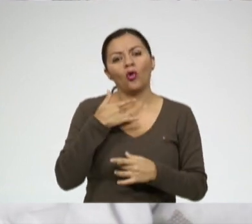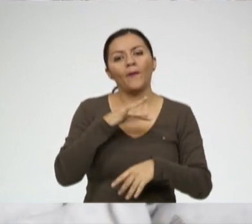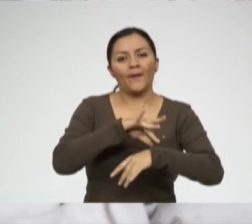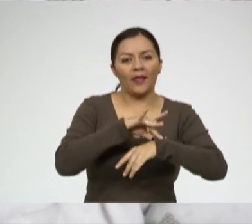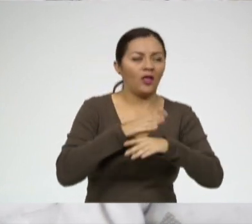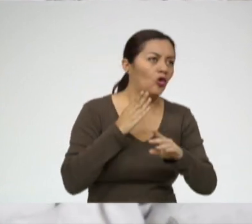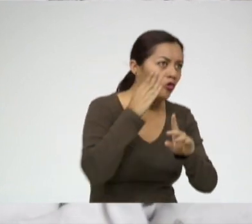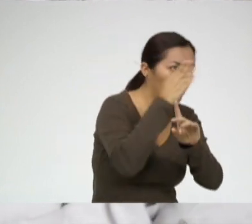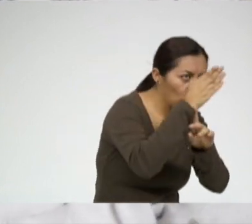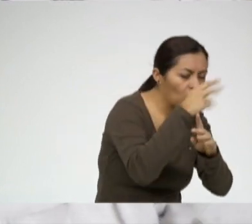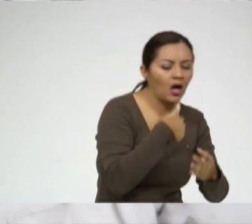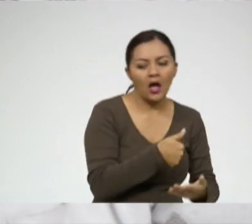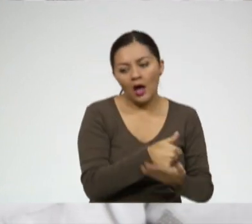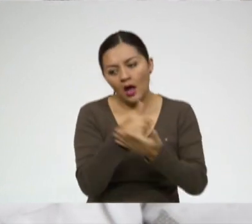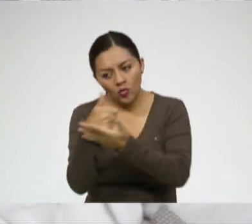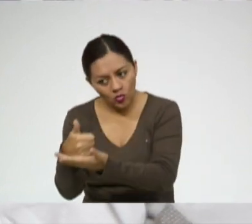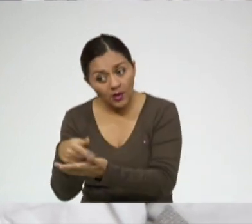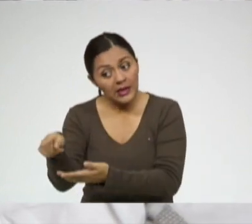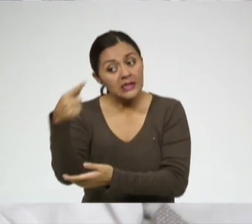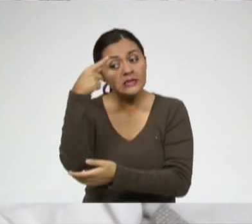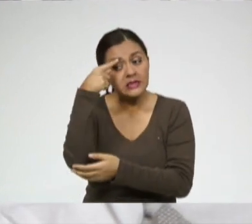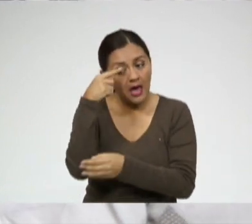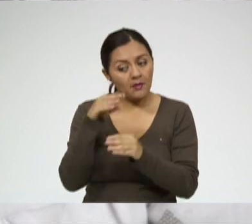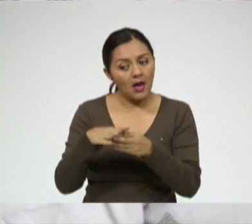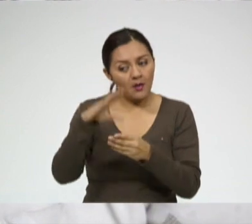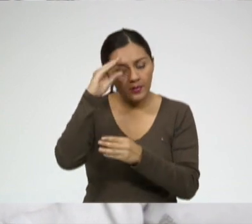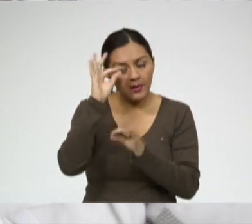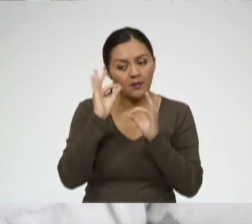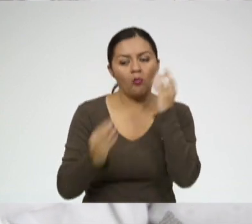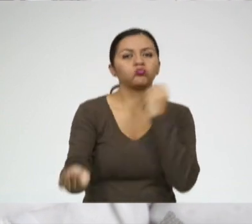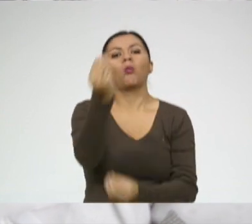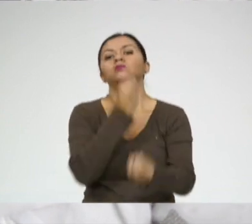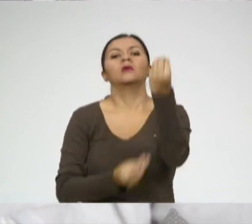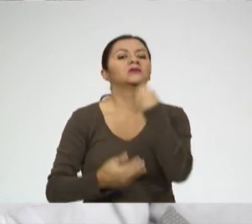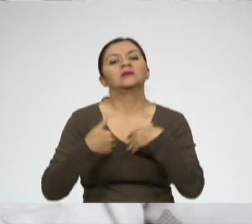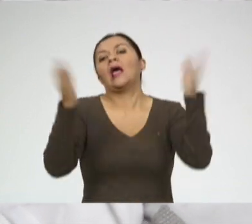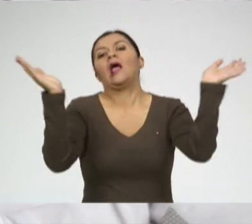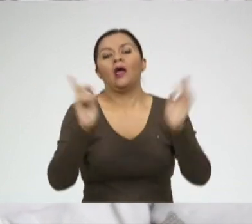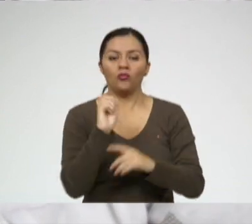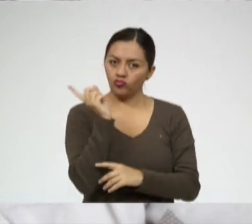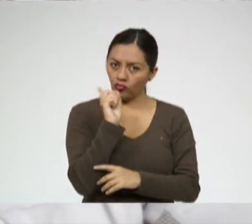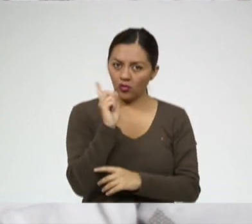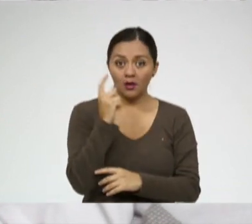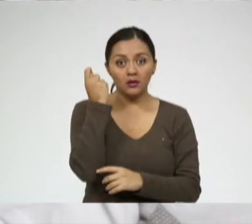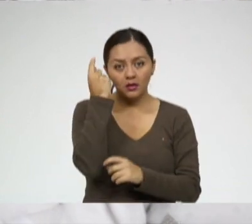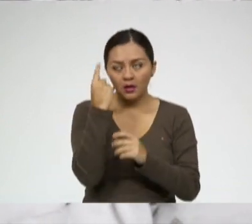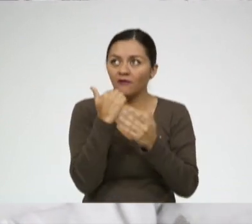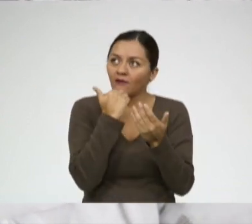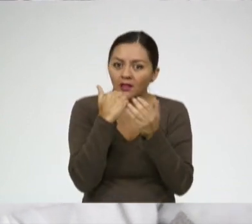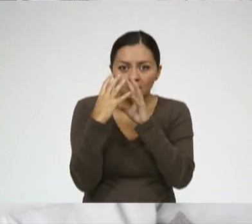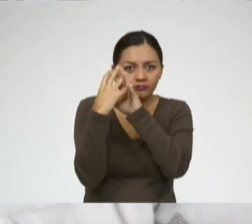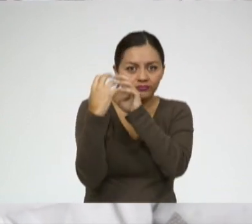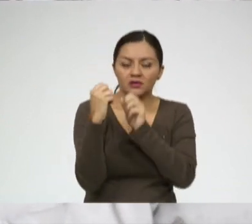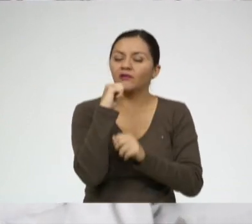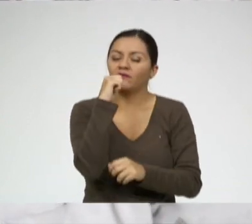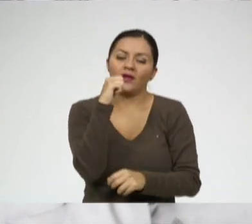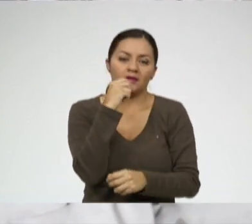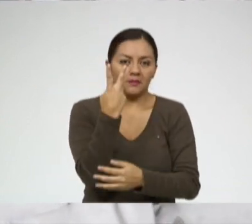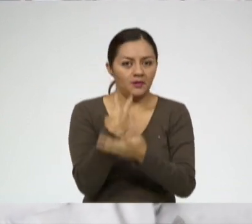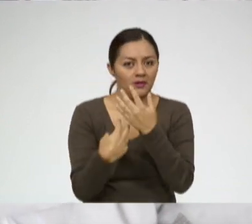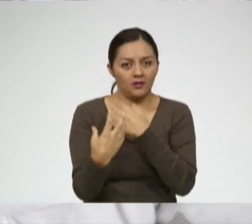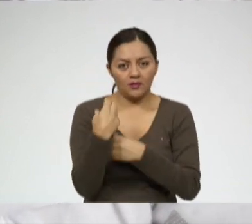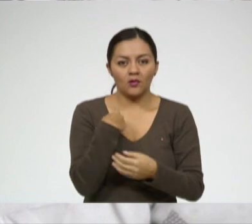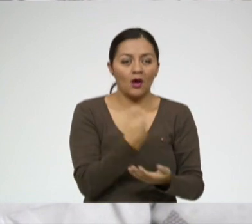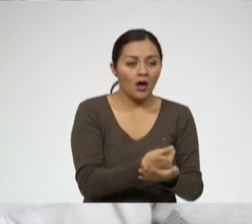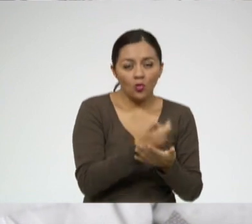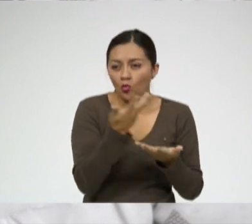ayudarle, que él sepa que tiene que alimentarse más, no comer por comer. Y eso él no nos entiende todavía. Entonces, esa es la ayuda que